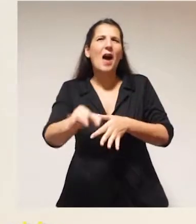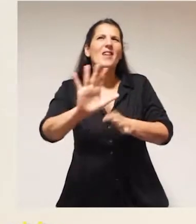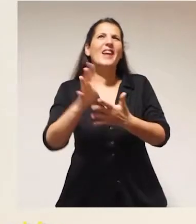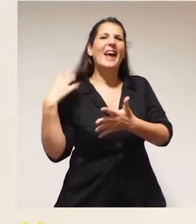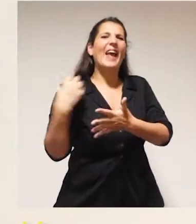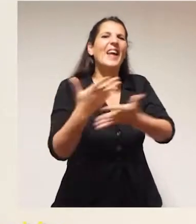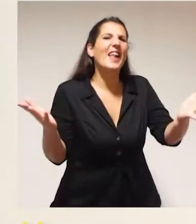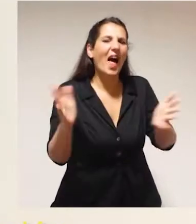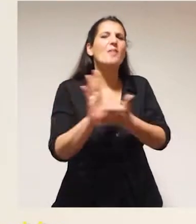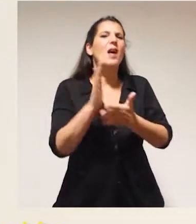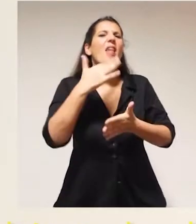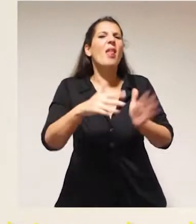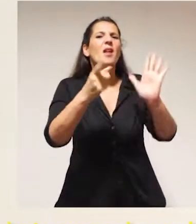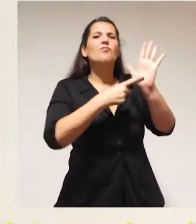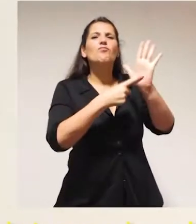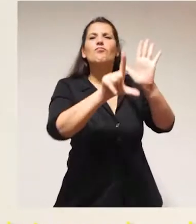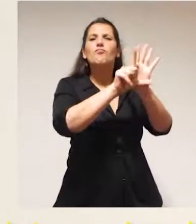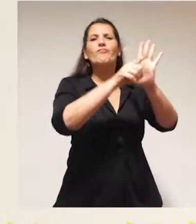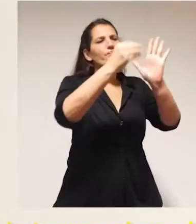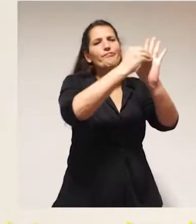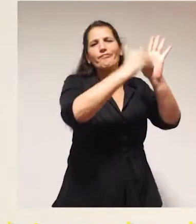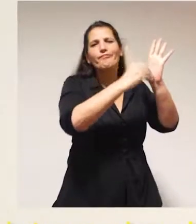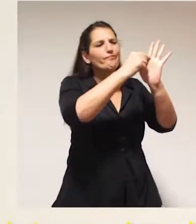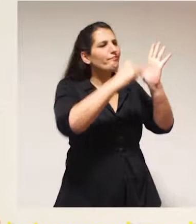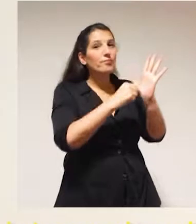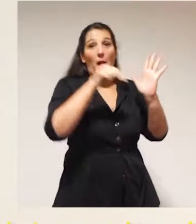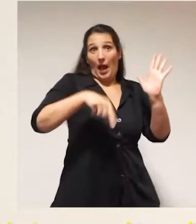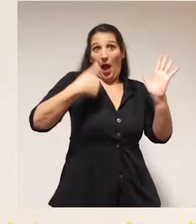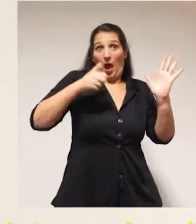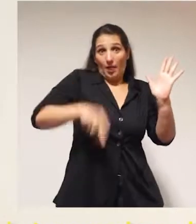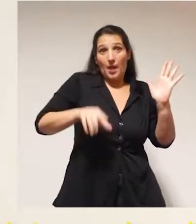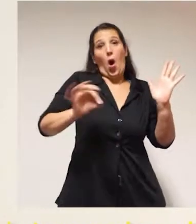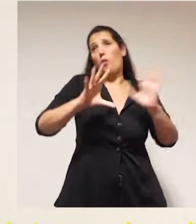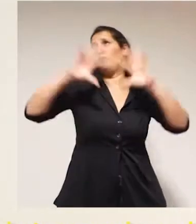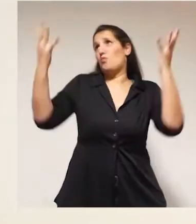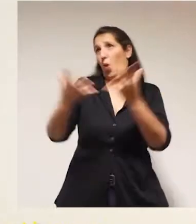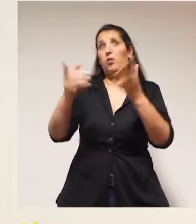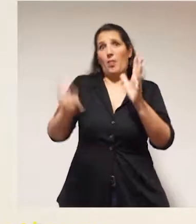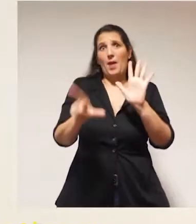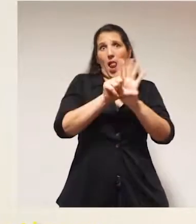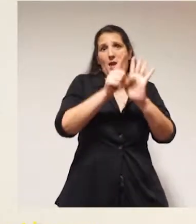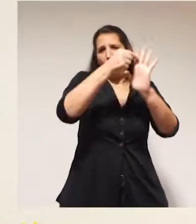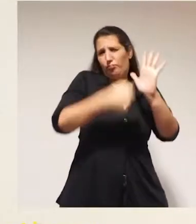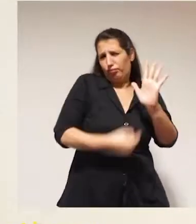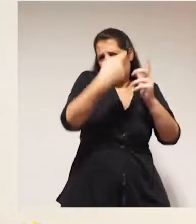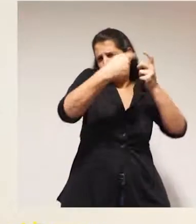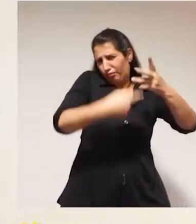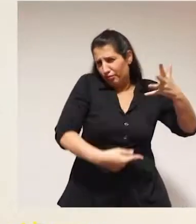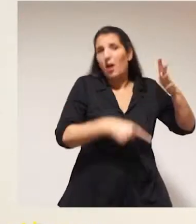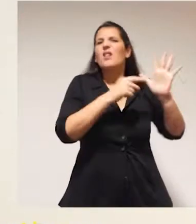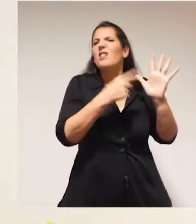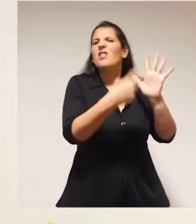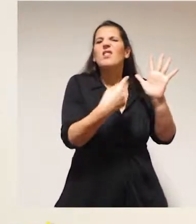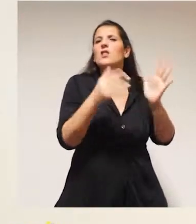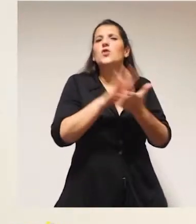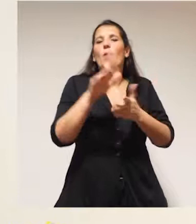paneo, dar una introducción a cuál es la normativa tanto local como internacional que gobierna y que regula